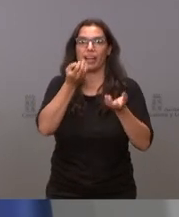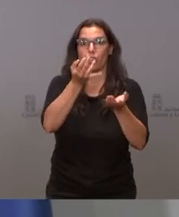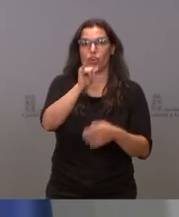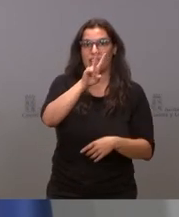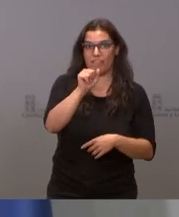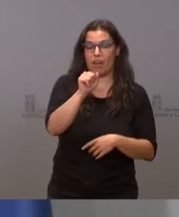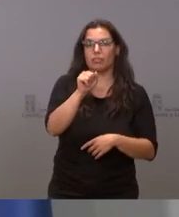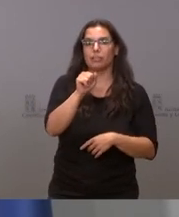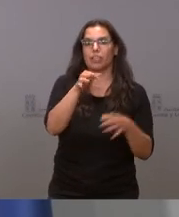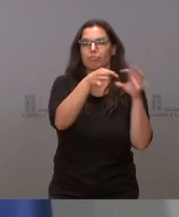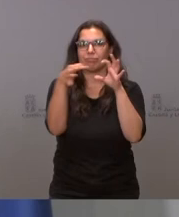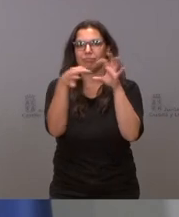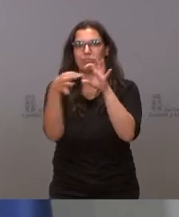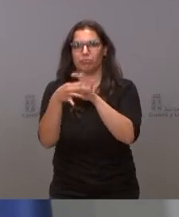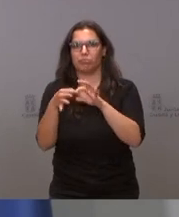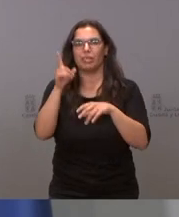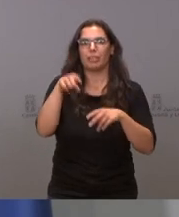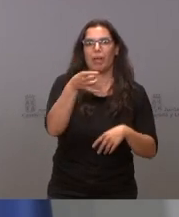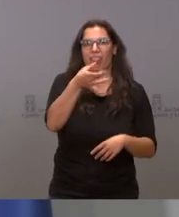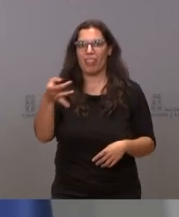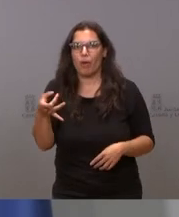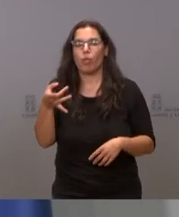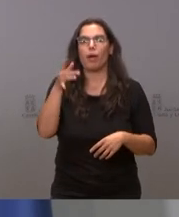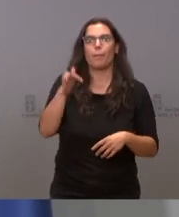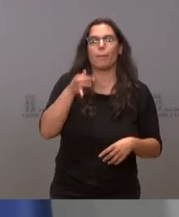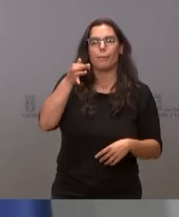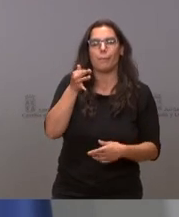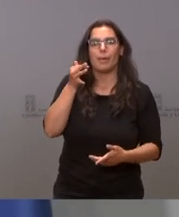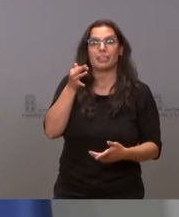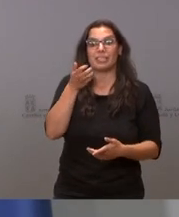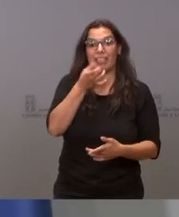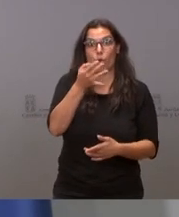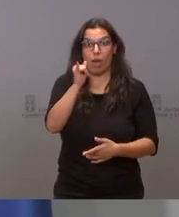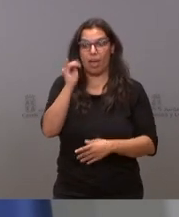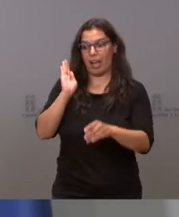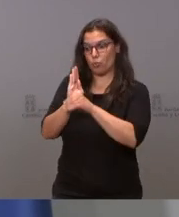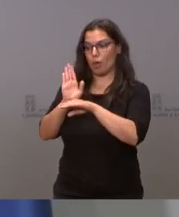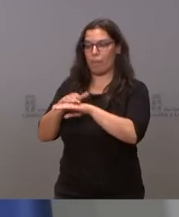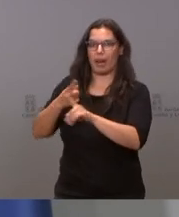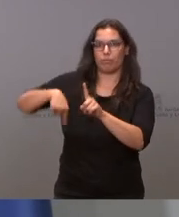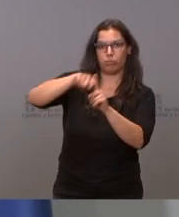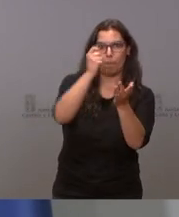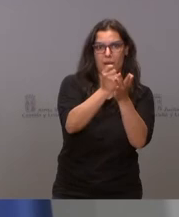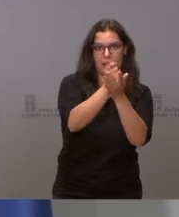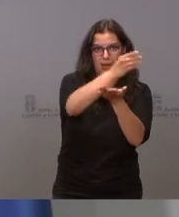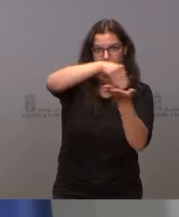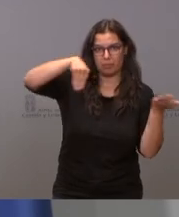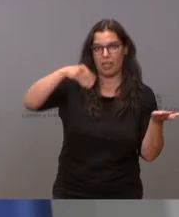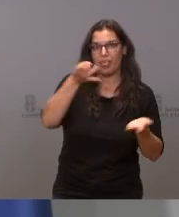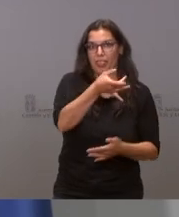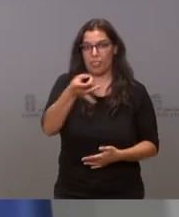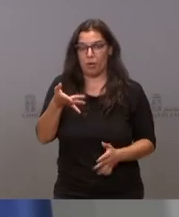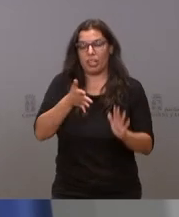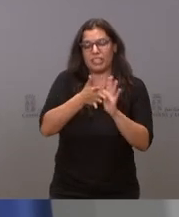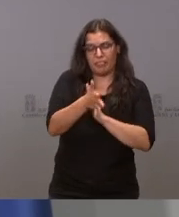y además tener deudas y destinar estas ayudas al pago de las deudas eso hace que haya un nivel